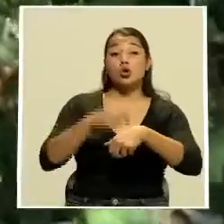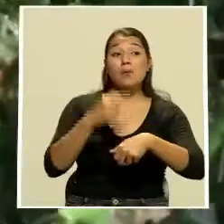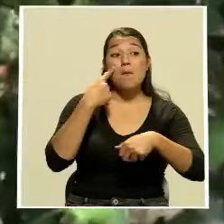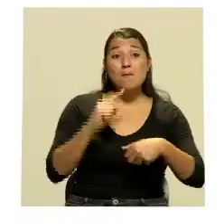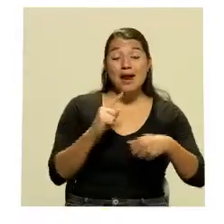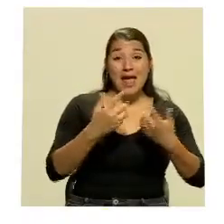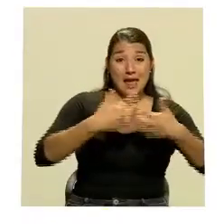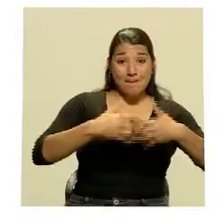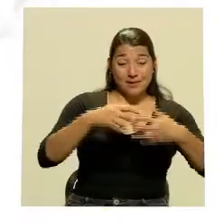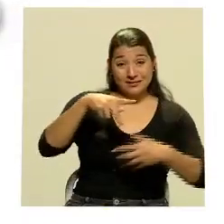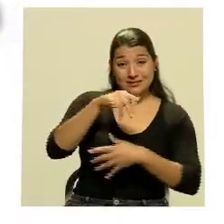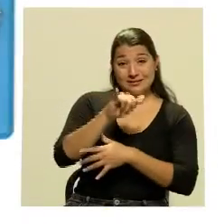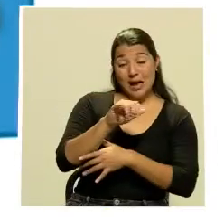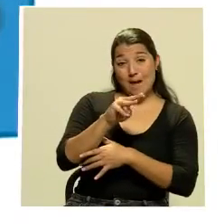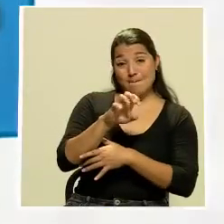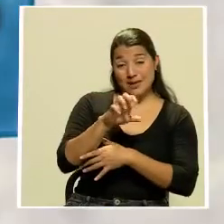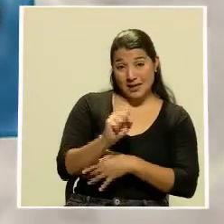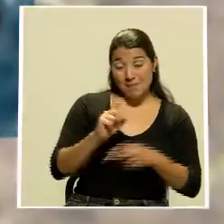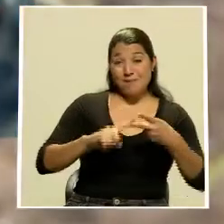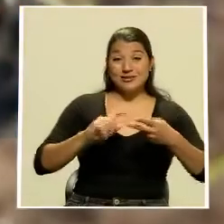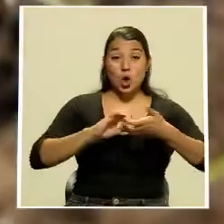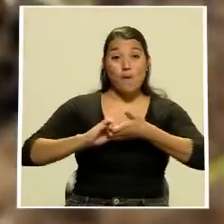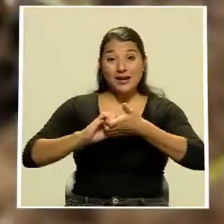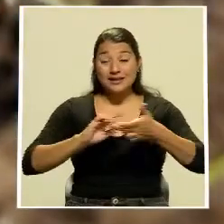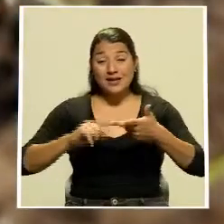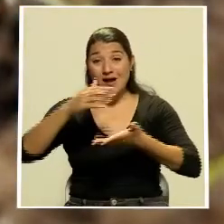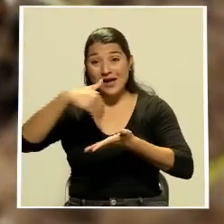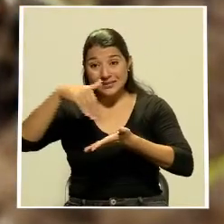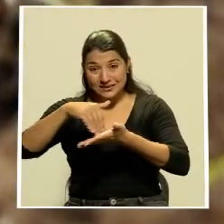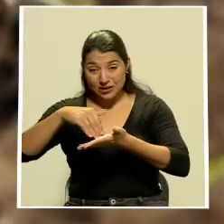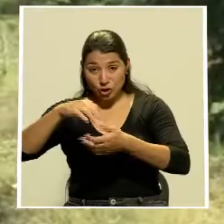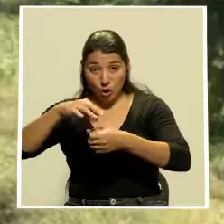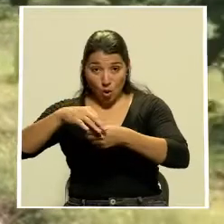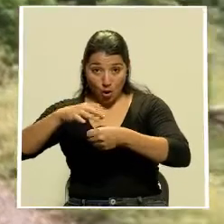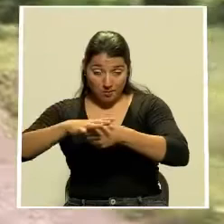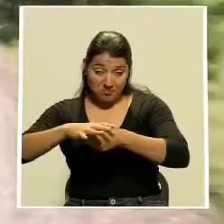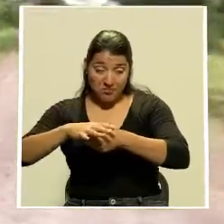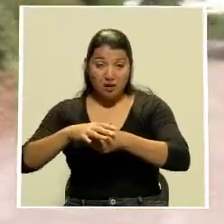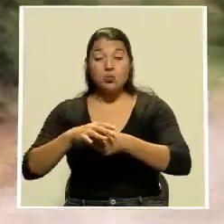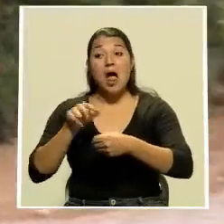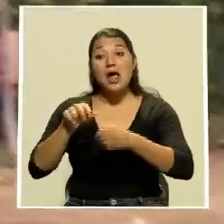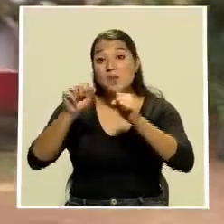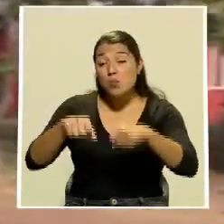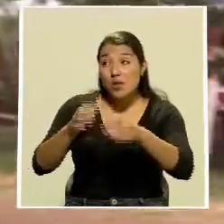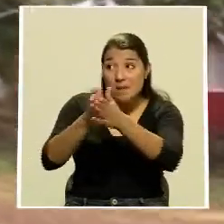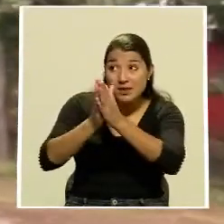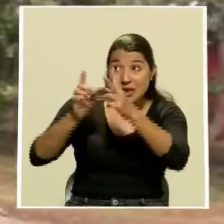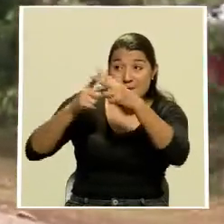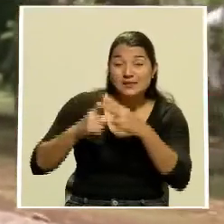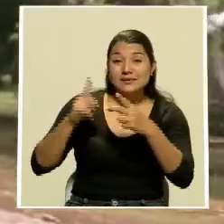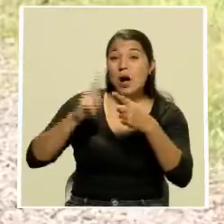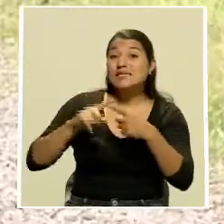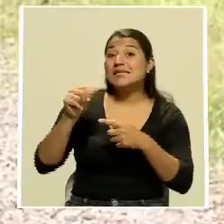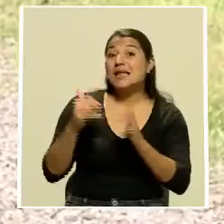productores, cooperativas y centros agrícolas cantonales, en el que podrían solicitar un financiamiento de hasta 10 millones